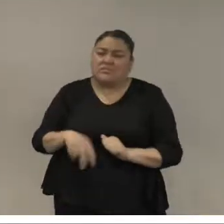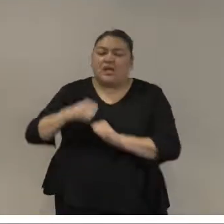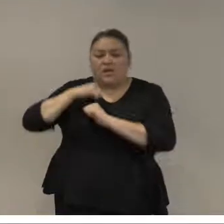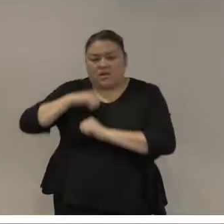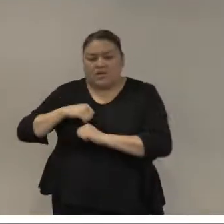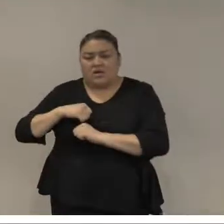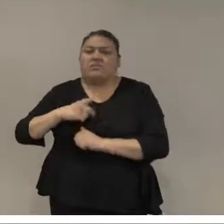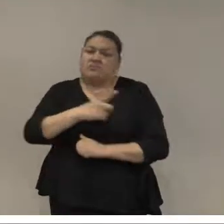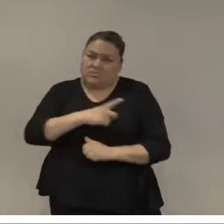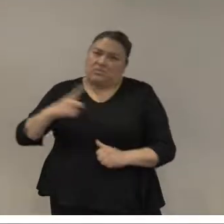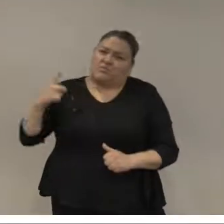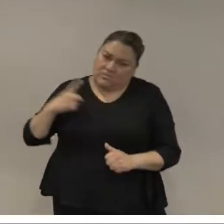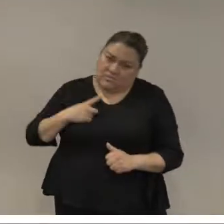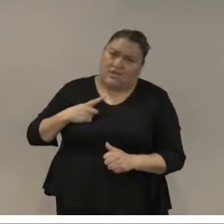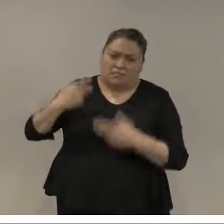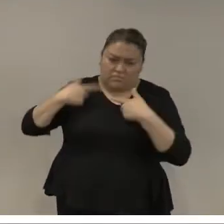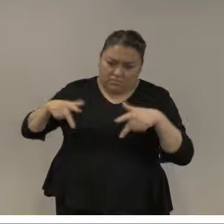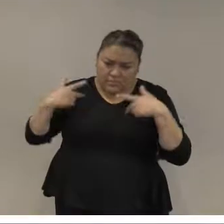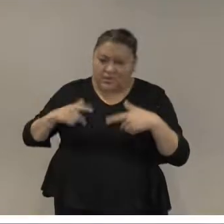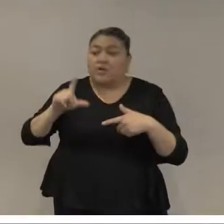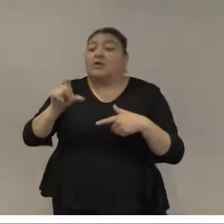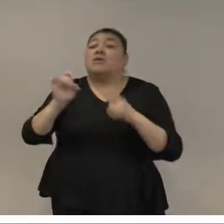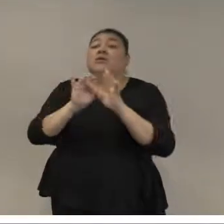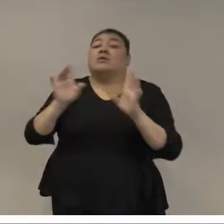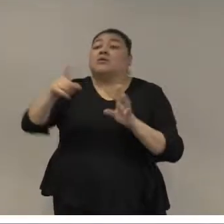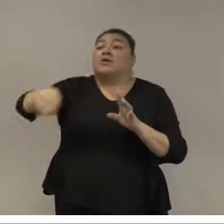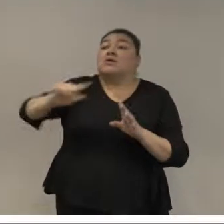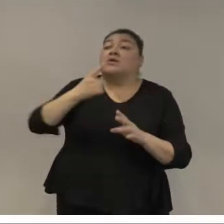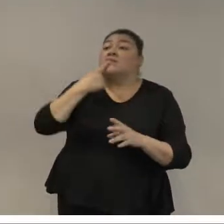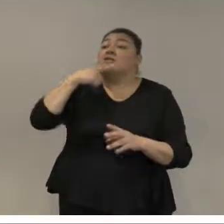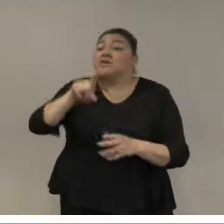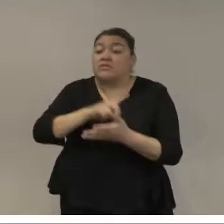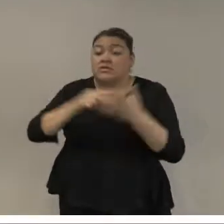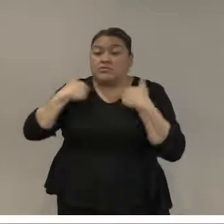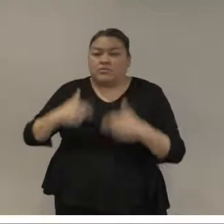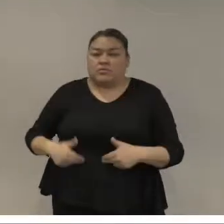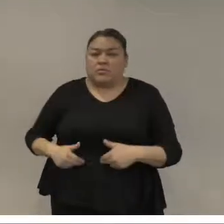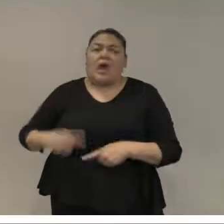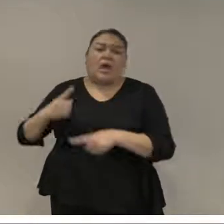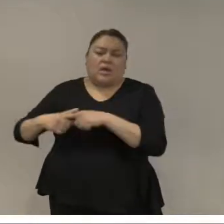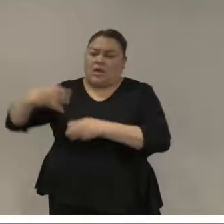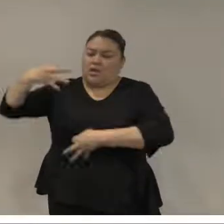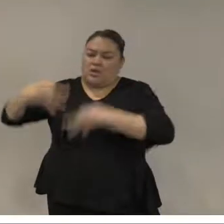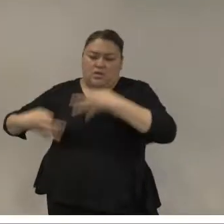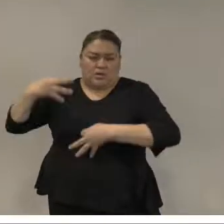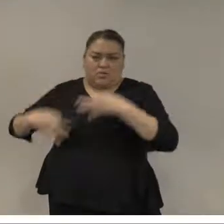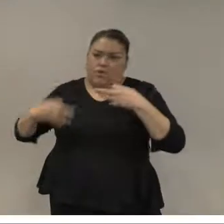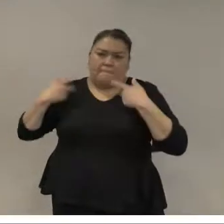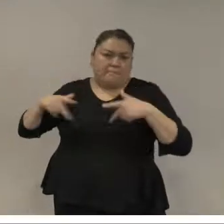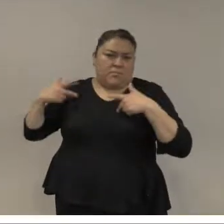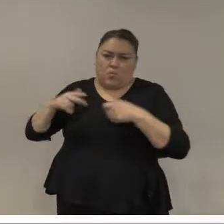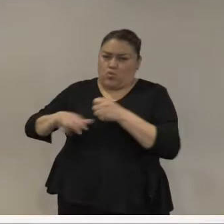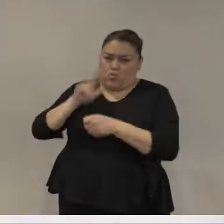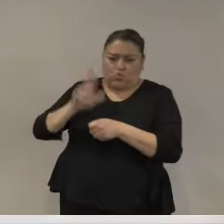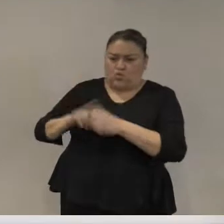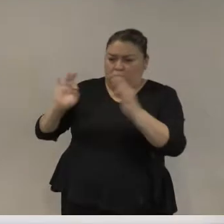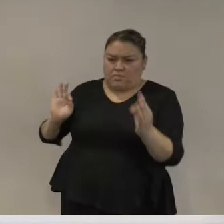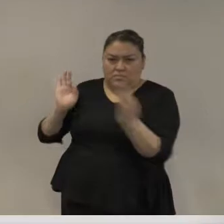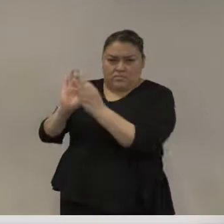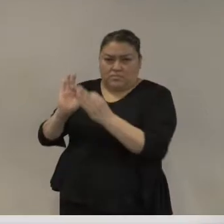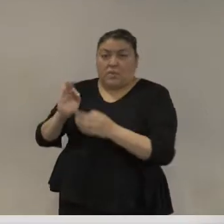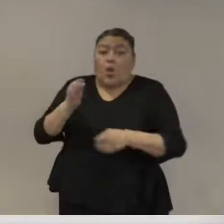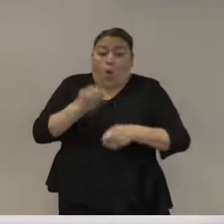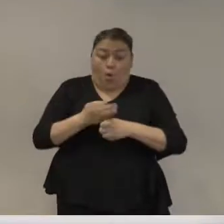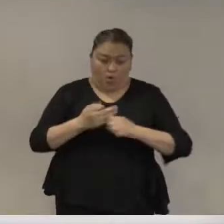acusados de violaciones de derechos humanos pasarán al sistema de justicia civil por dicha por el momento los soldados y marinos dentro de la guardia